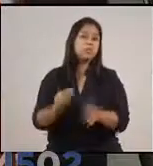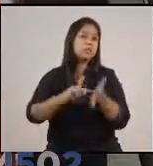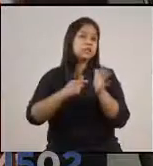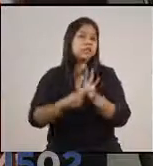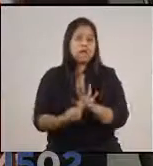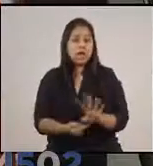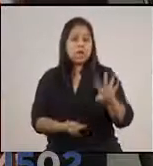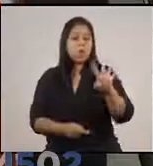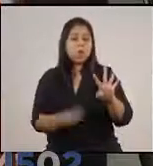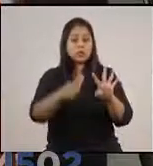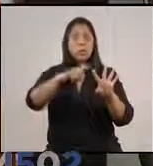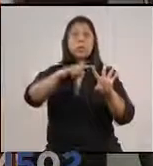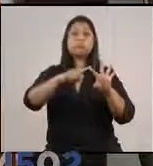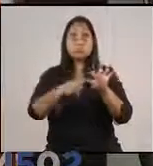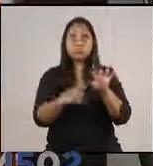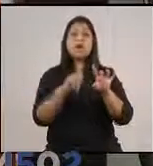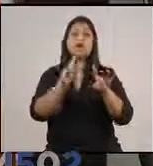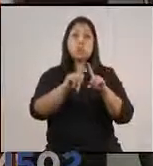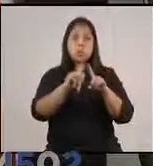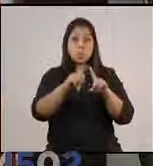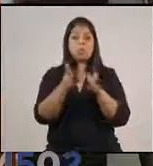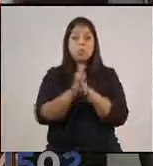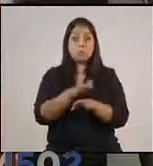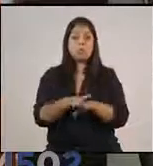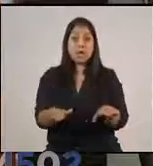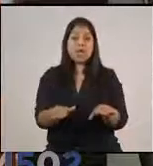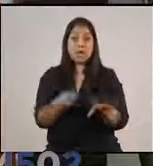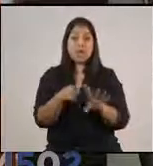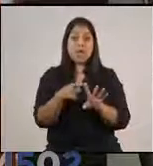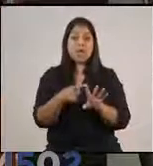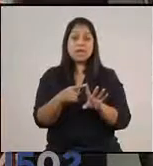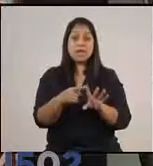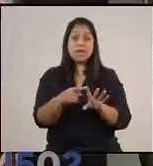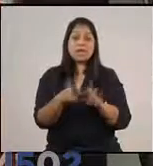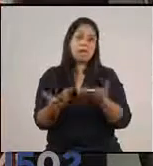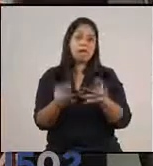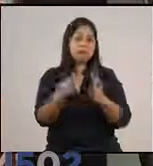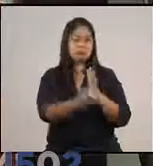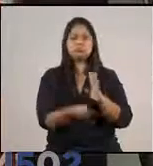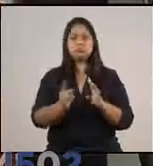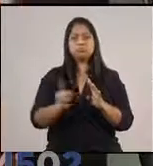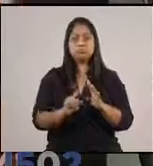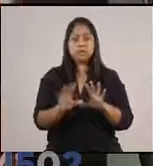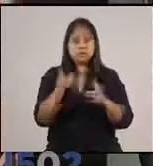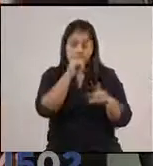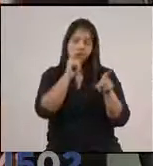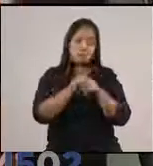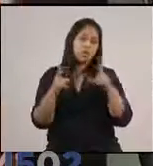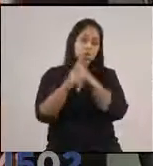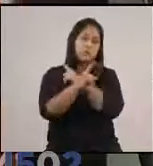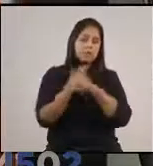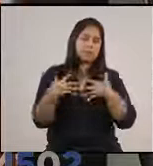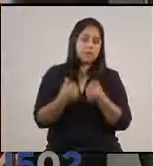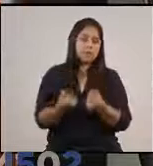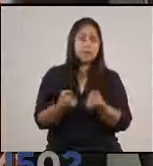cada cuatro en caso de verse contagiado tiene riesgo de muerte. Ya no digamos las implicaciones en la salud. Y si usted